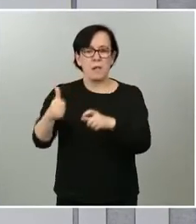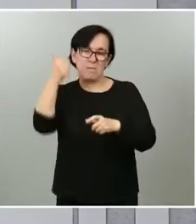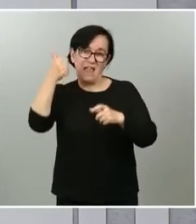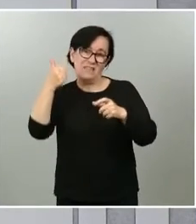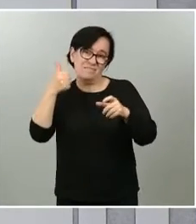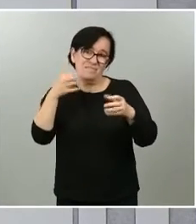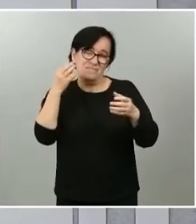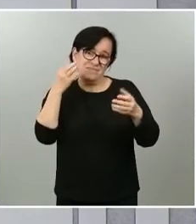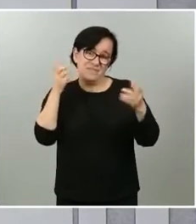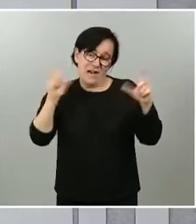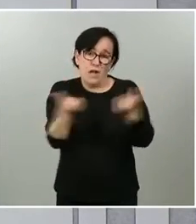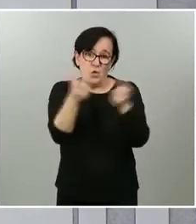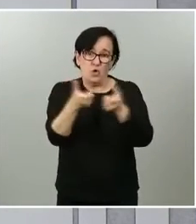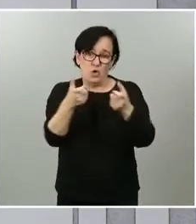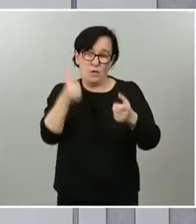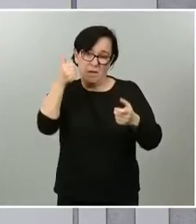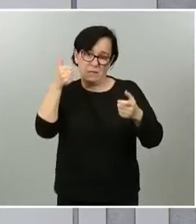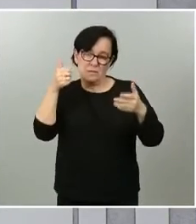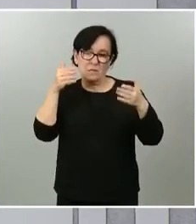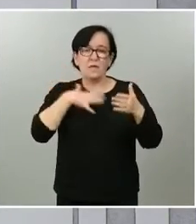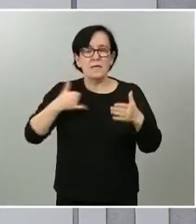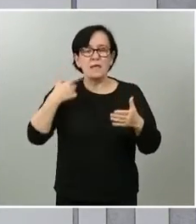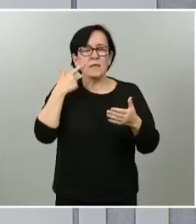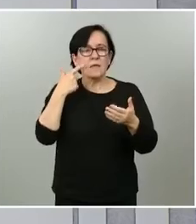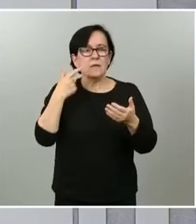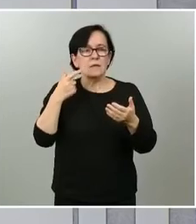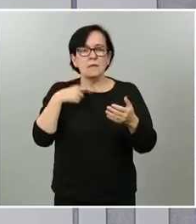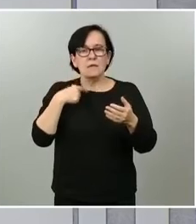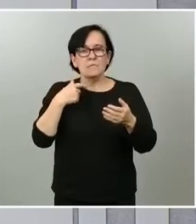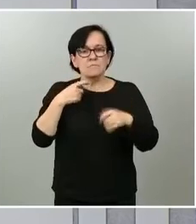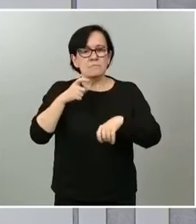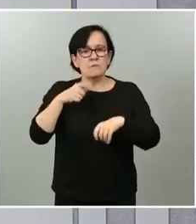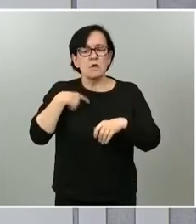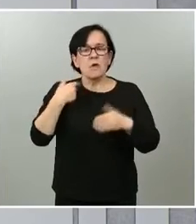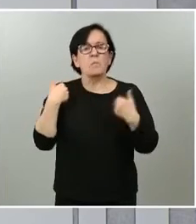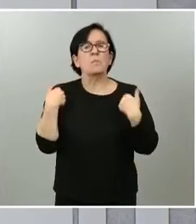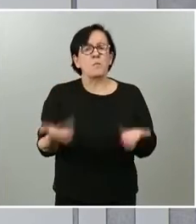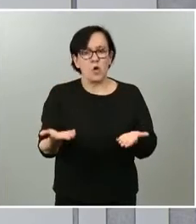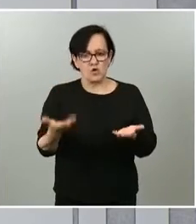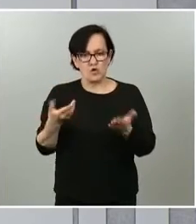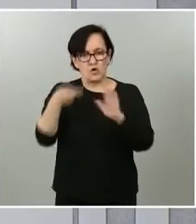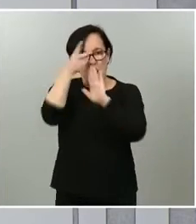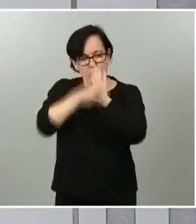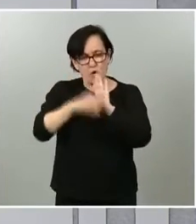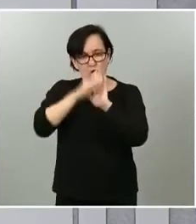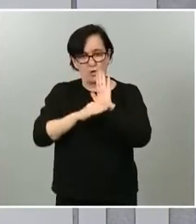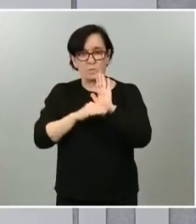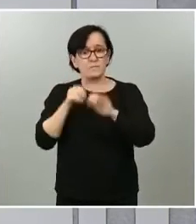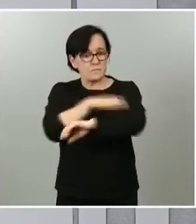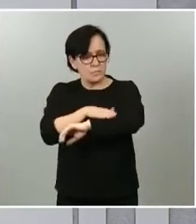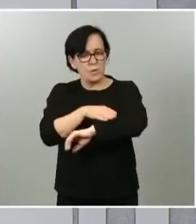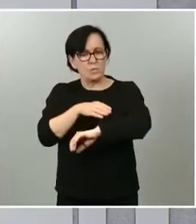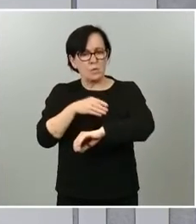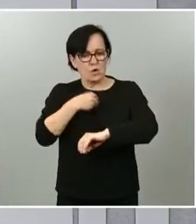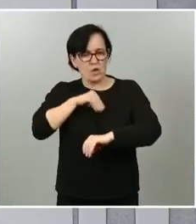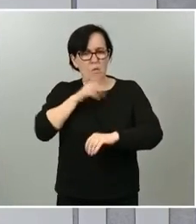reuniones, querían tener a tiempo tener pronto ese protocolo y, no obstante, el gobierno de España está trabajando en el